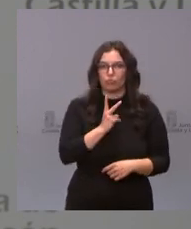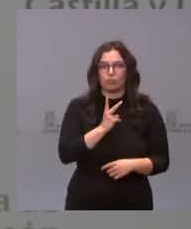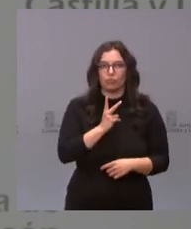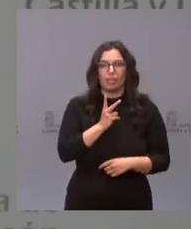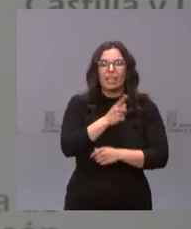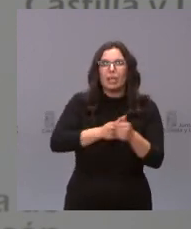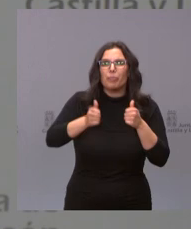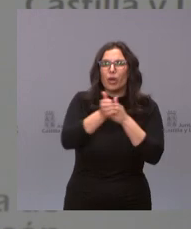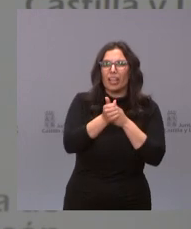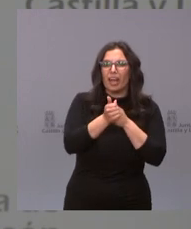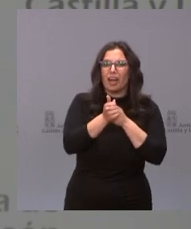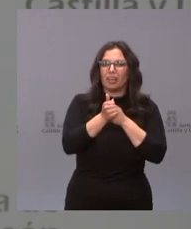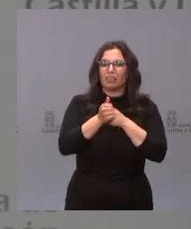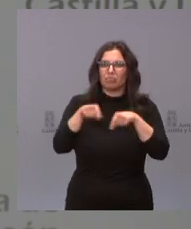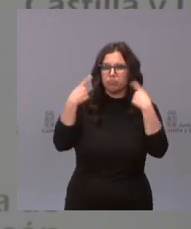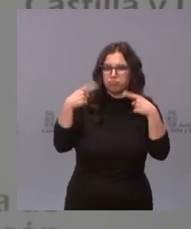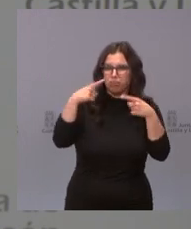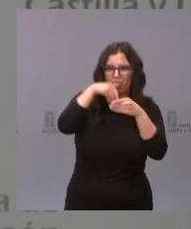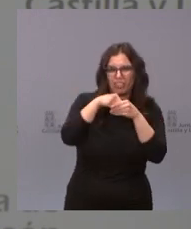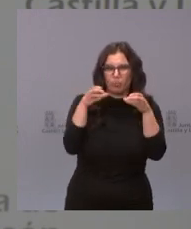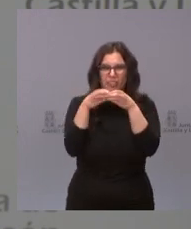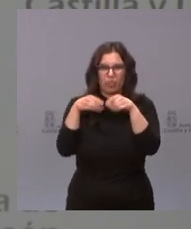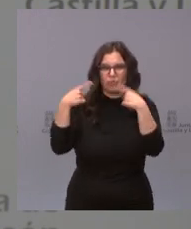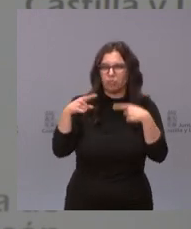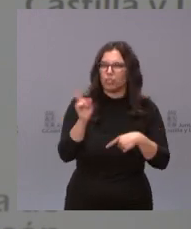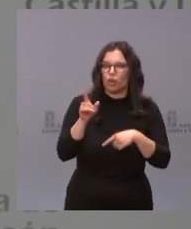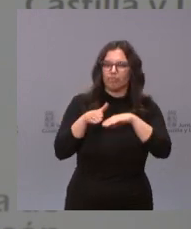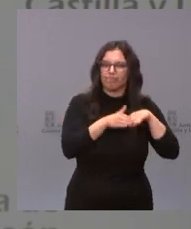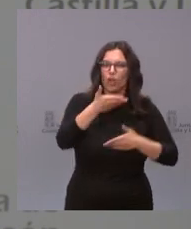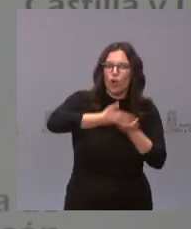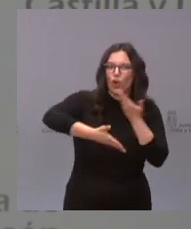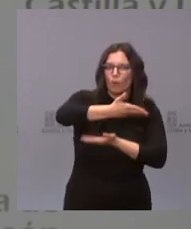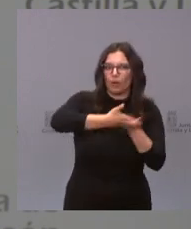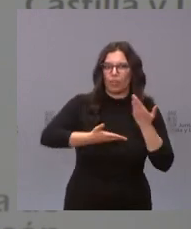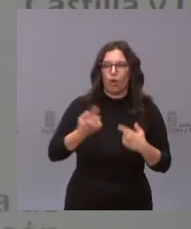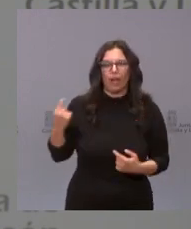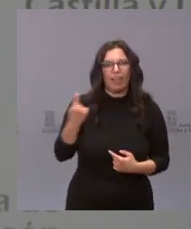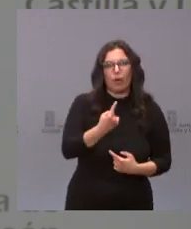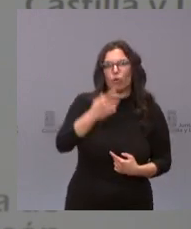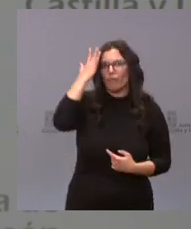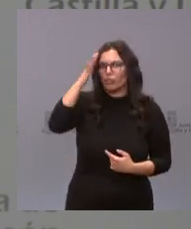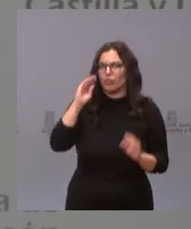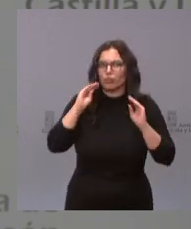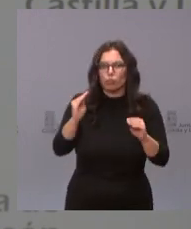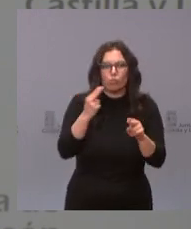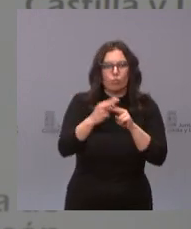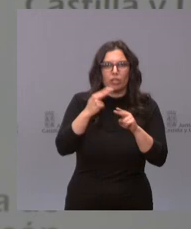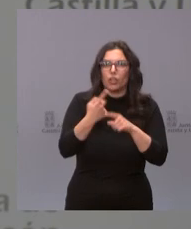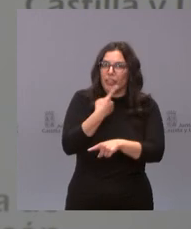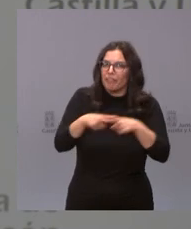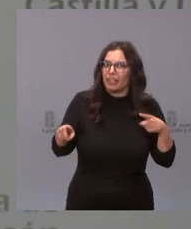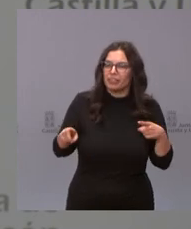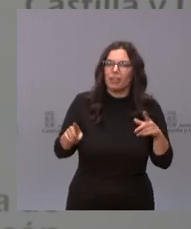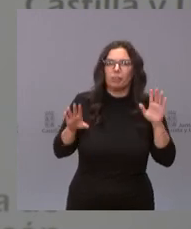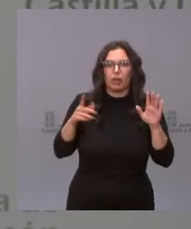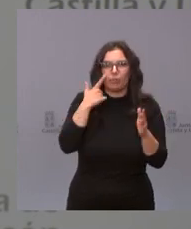no sean peleas de partido sino colaboración entre diferentes partidos cada uno desde su espacio político diferente pero que